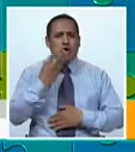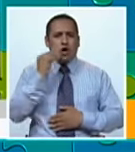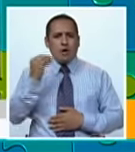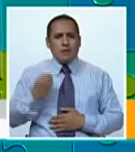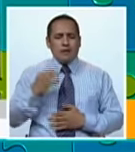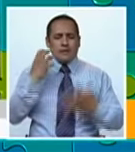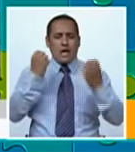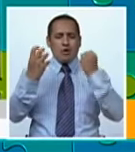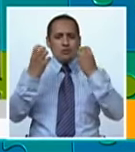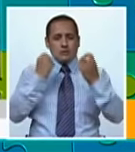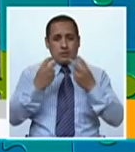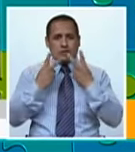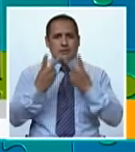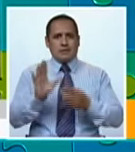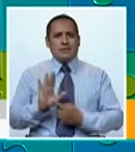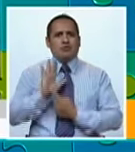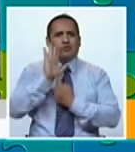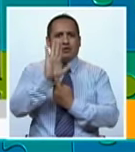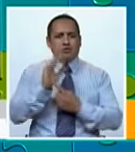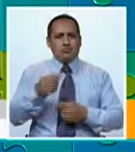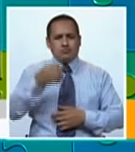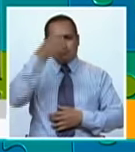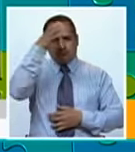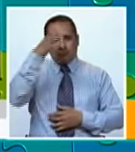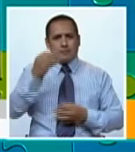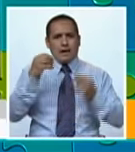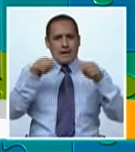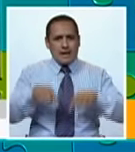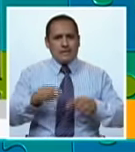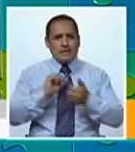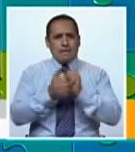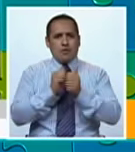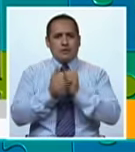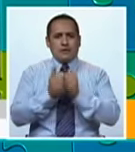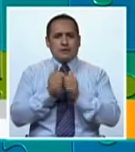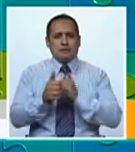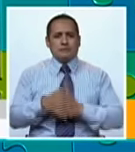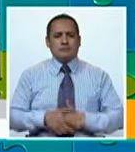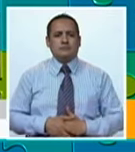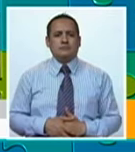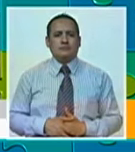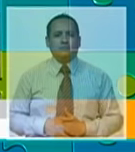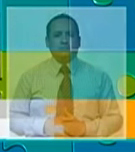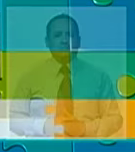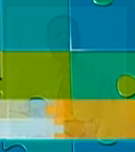jóvenes con autismo en espectaculares demostraciones de su talento para este deporte.